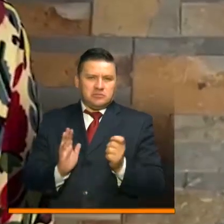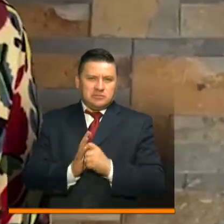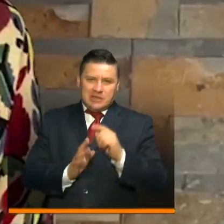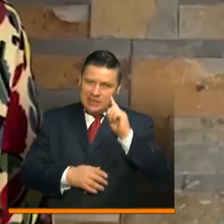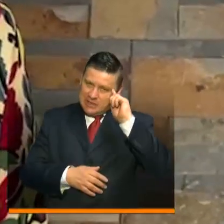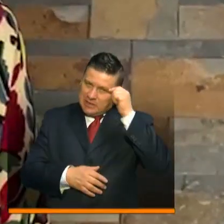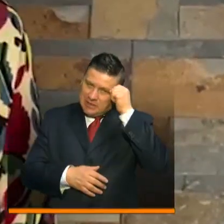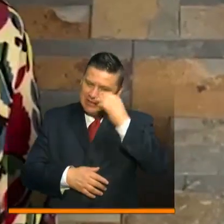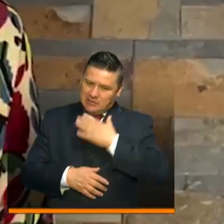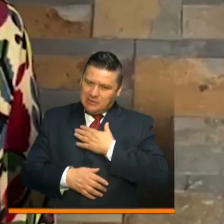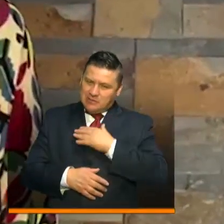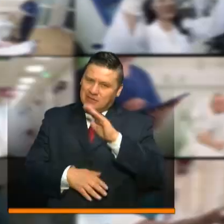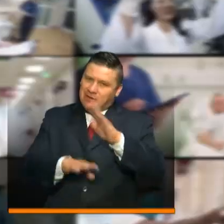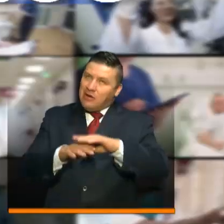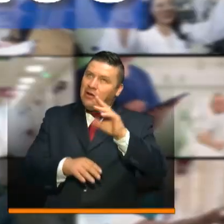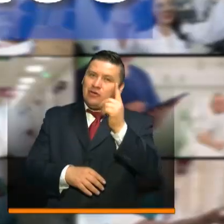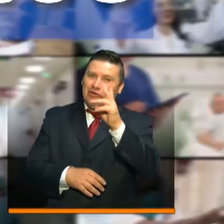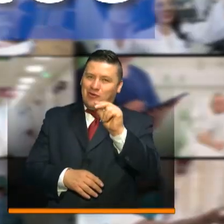recordamos que no están solos.